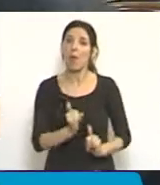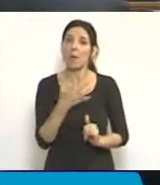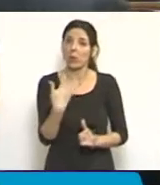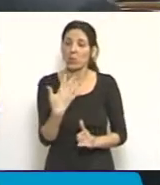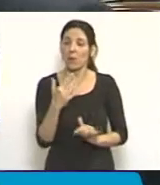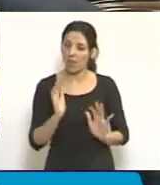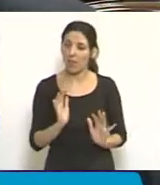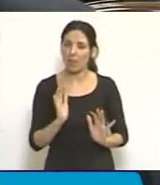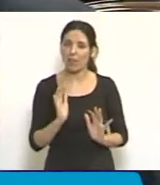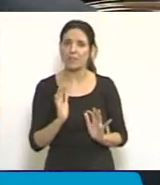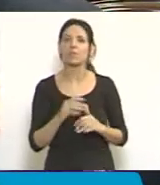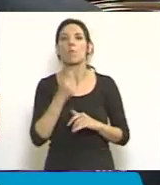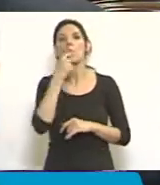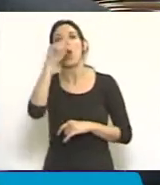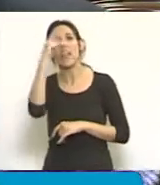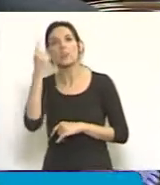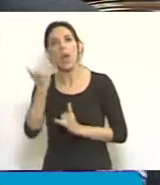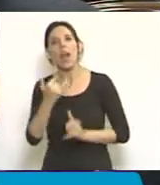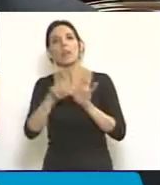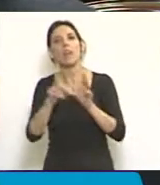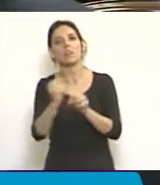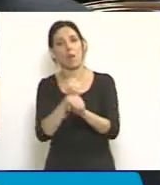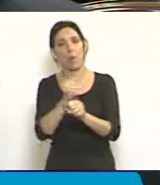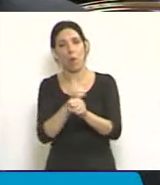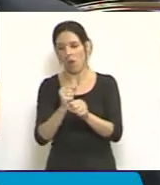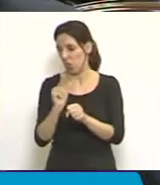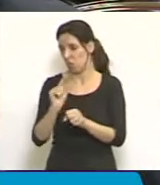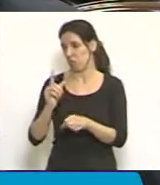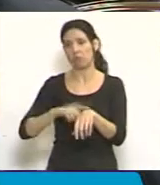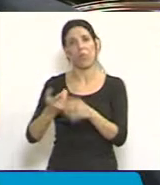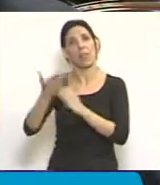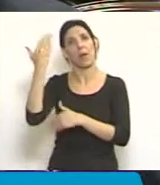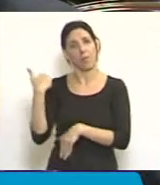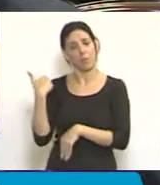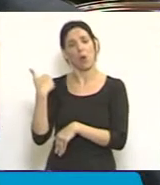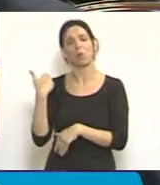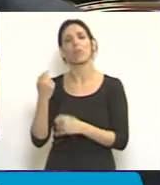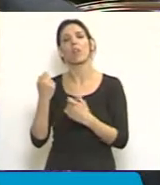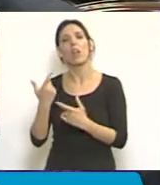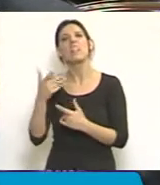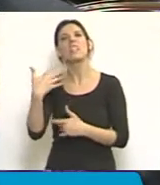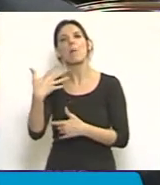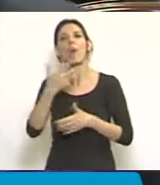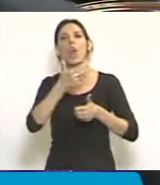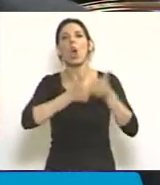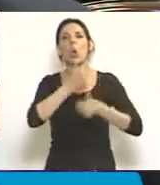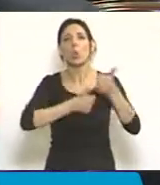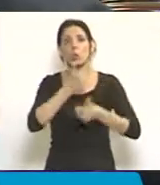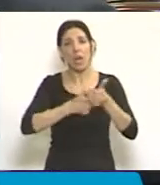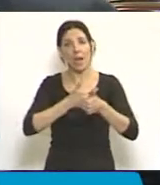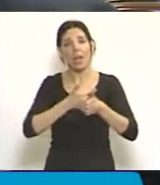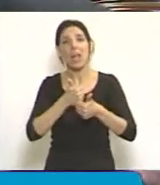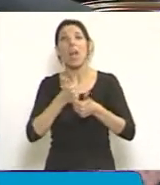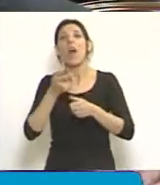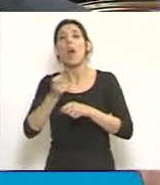mire, en la Nación tenemos una ley sancionada también hace un tiempo que permite concursar subrogancias sin